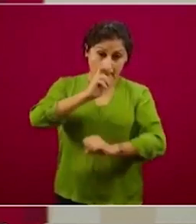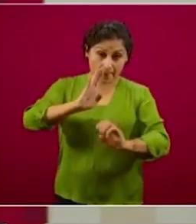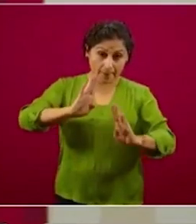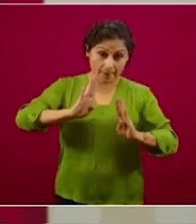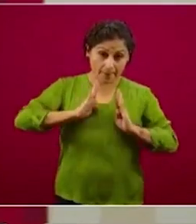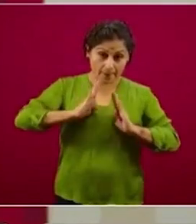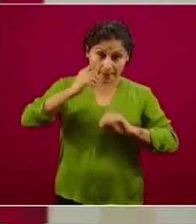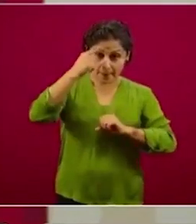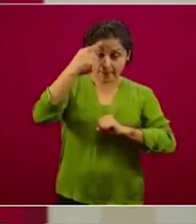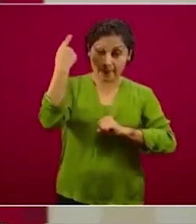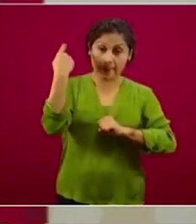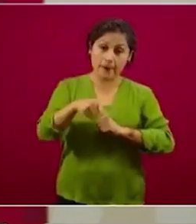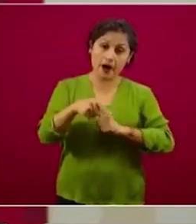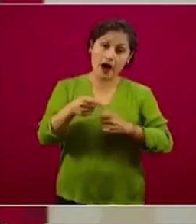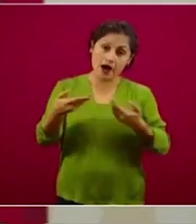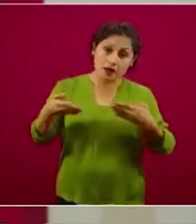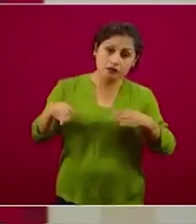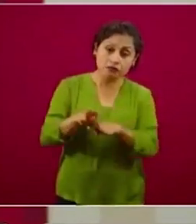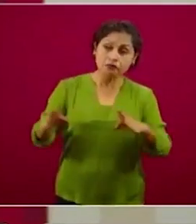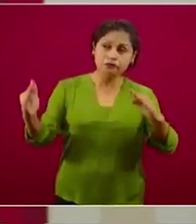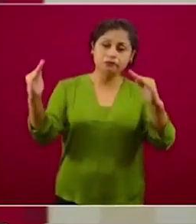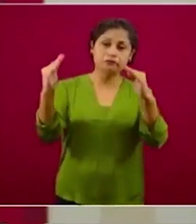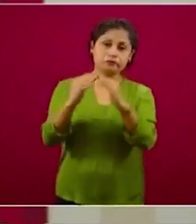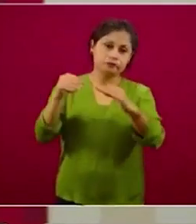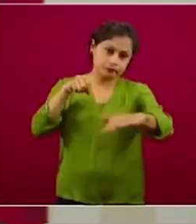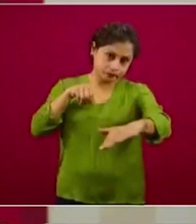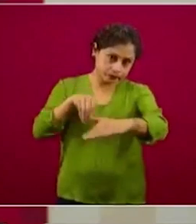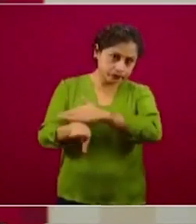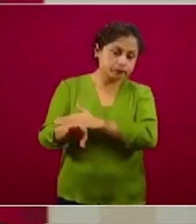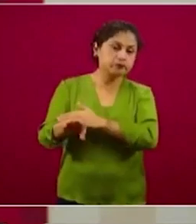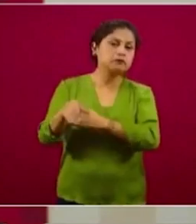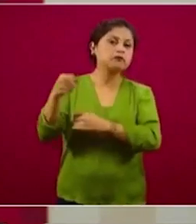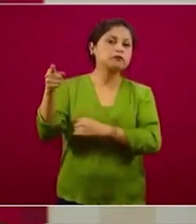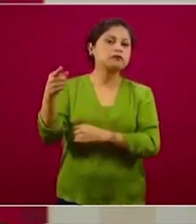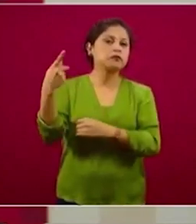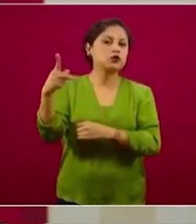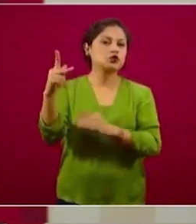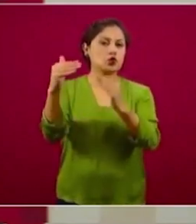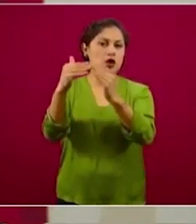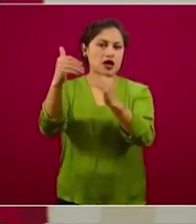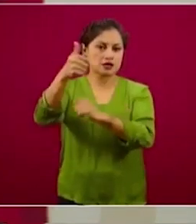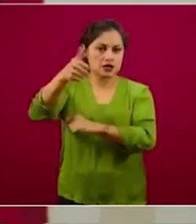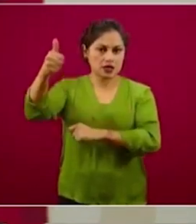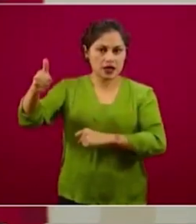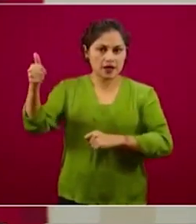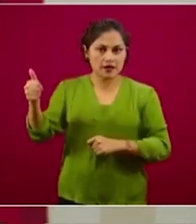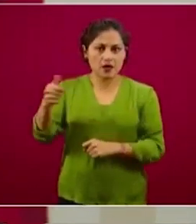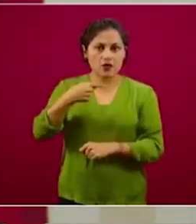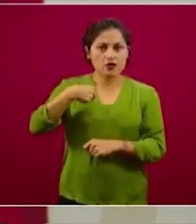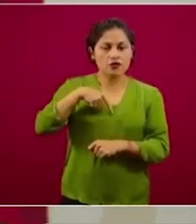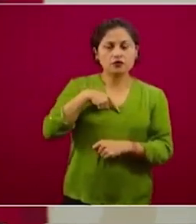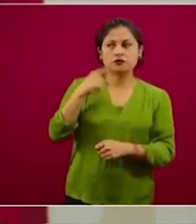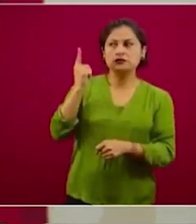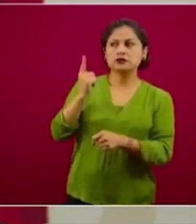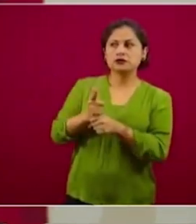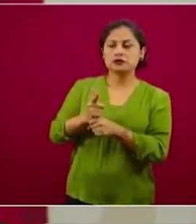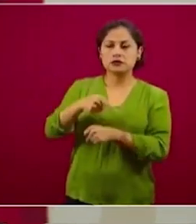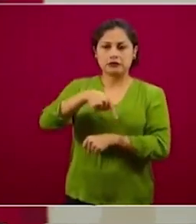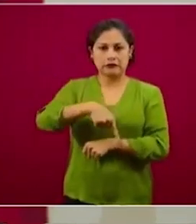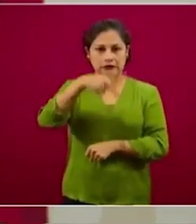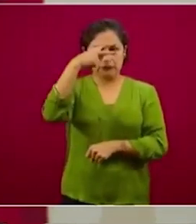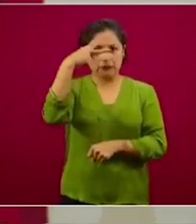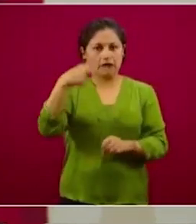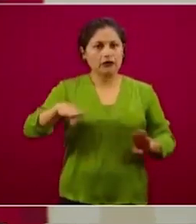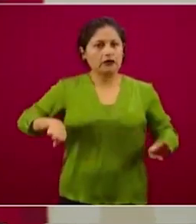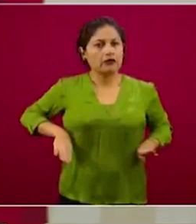mecanismo de coerción para inducir a que los ciudadanos se quedaran en casa, desde el principio nos pareció inconveniente en México.